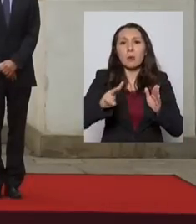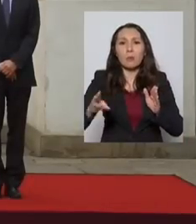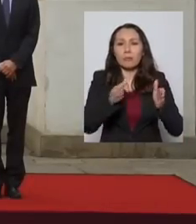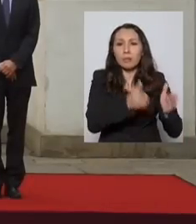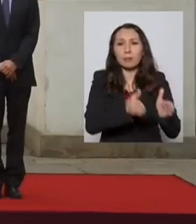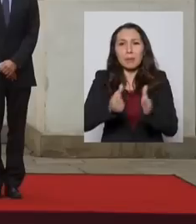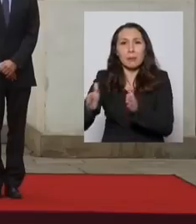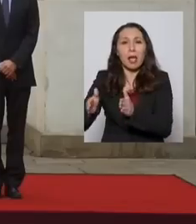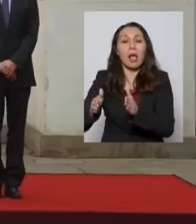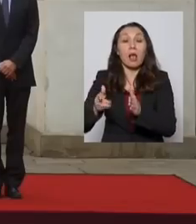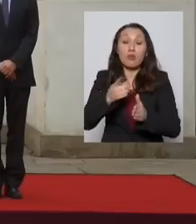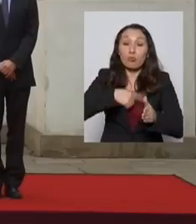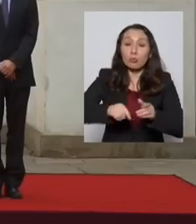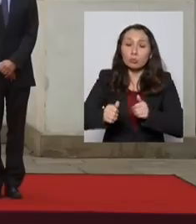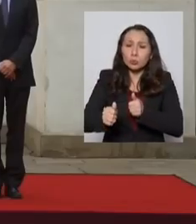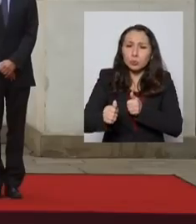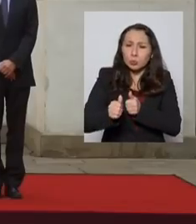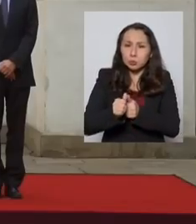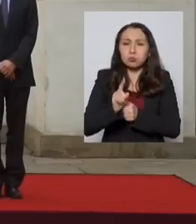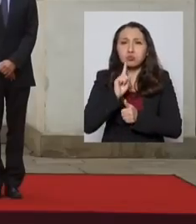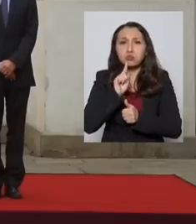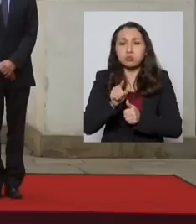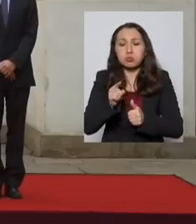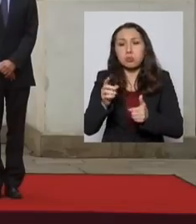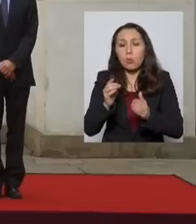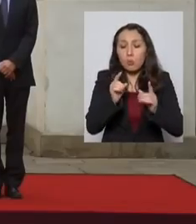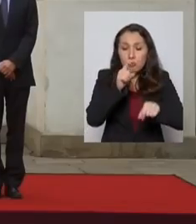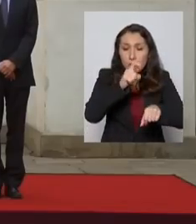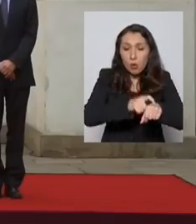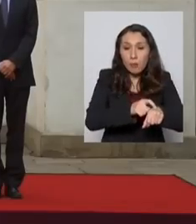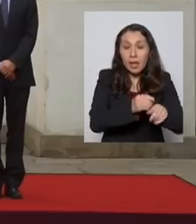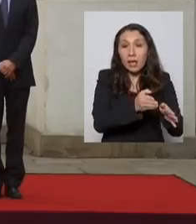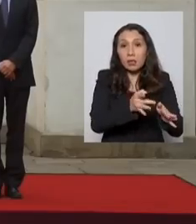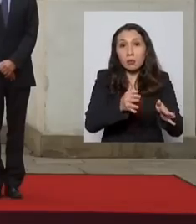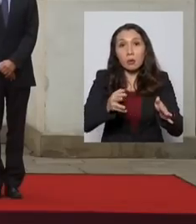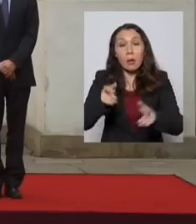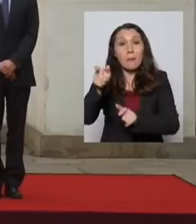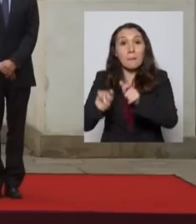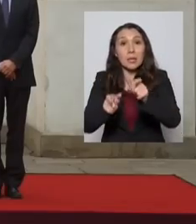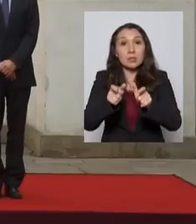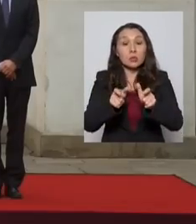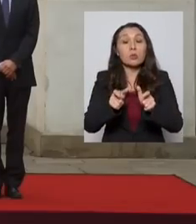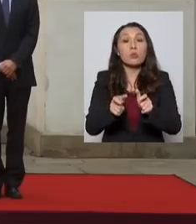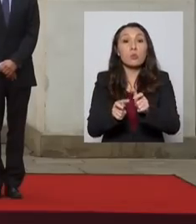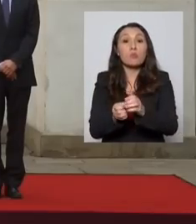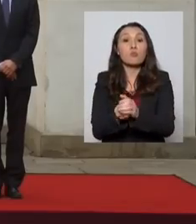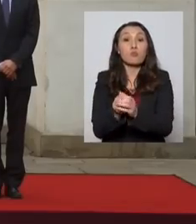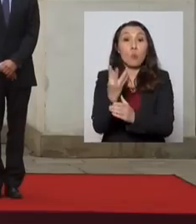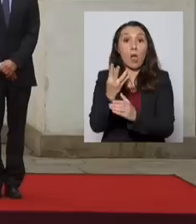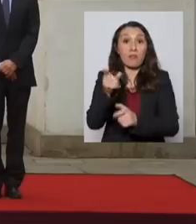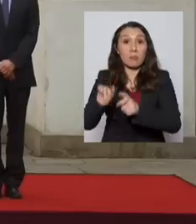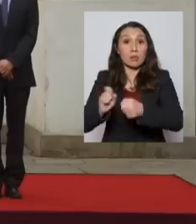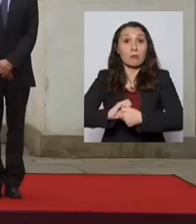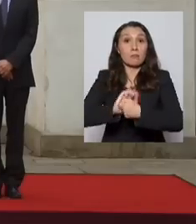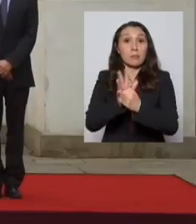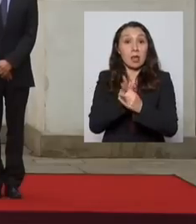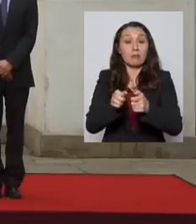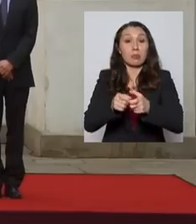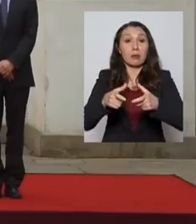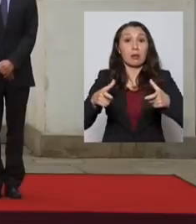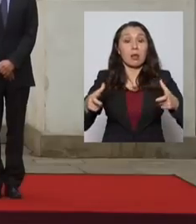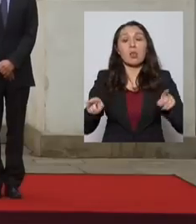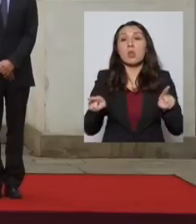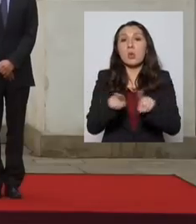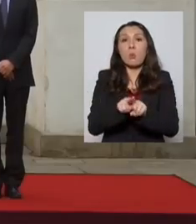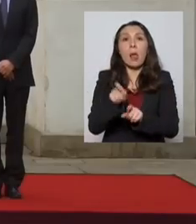Estamos muy cerca de llegar a un momento en que el número de nuevos contagiados va a ser igual